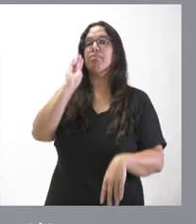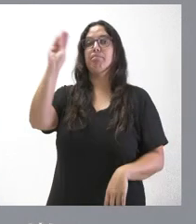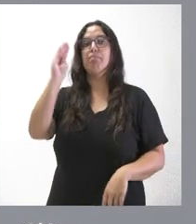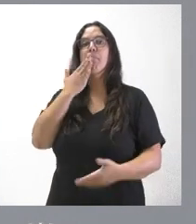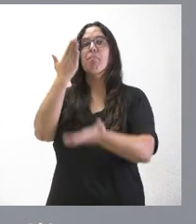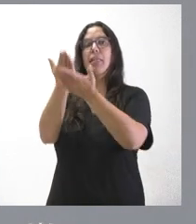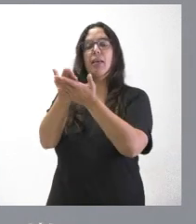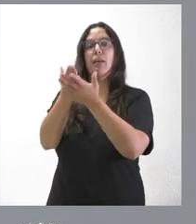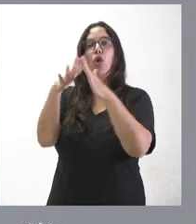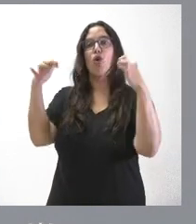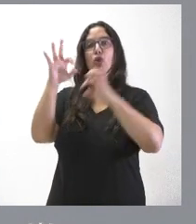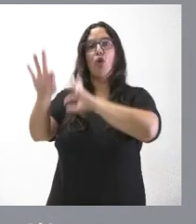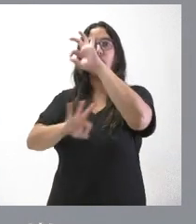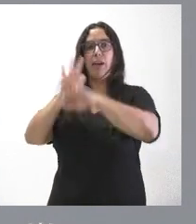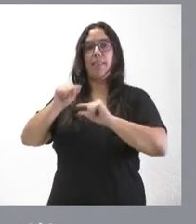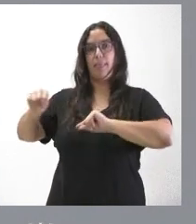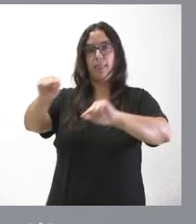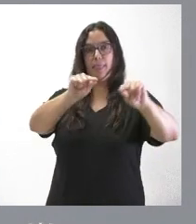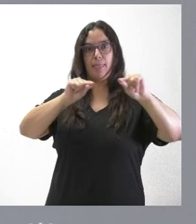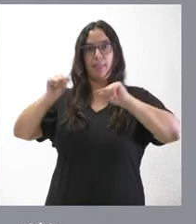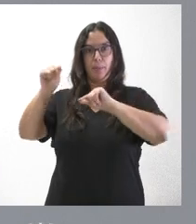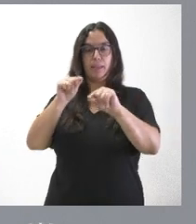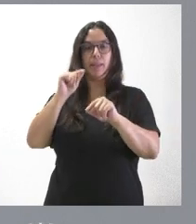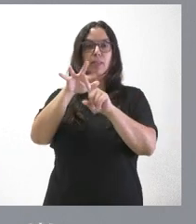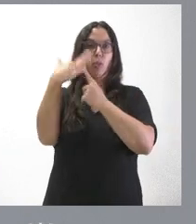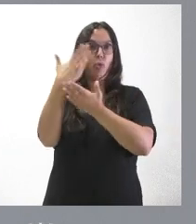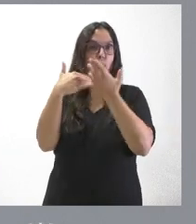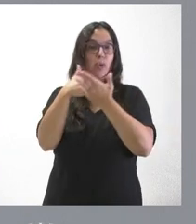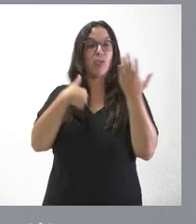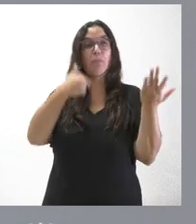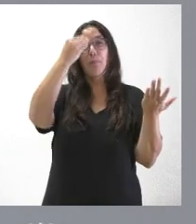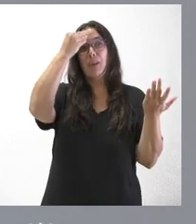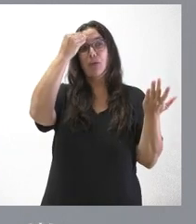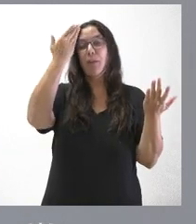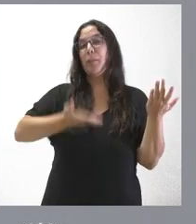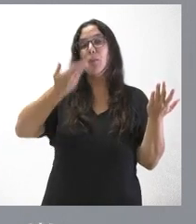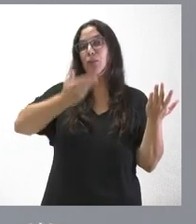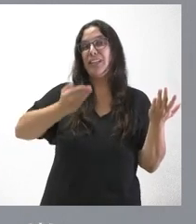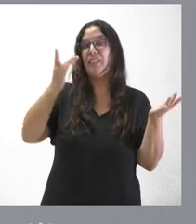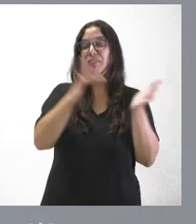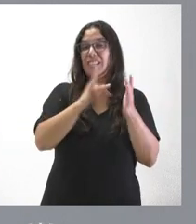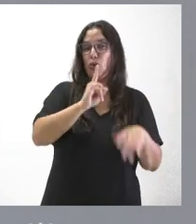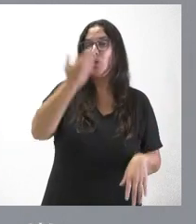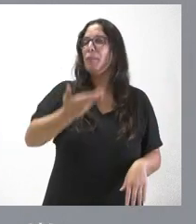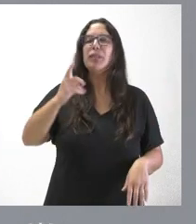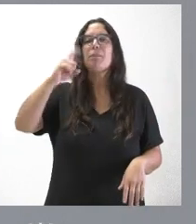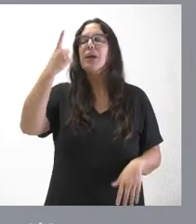solicitar ese debate del Estado de la comunidad. Yo creo que es más importante que la fecha el que este debate sea